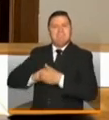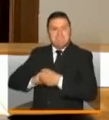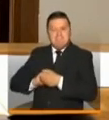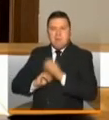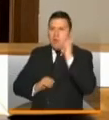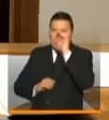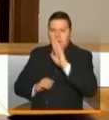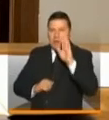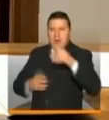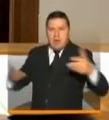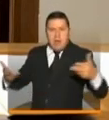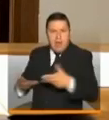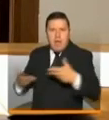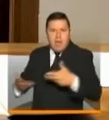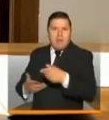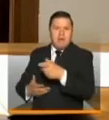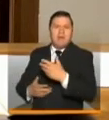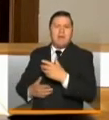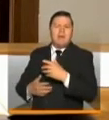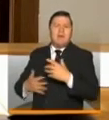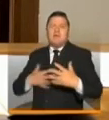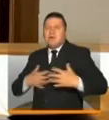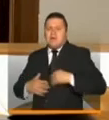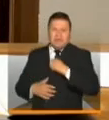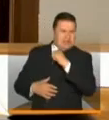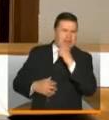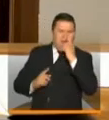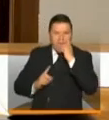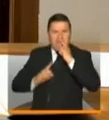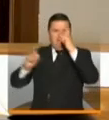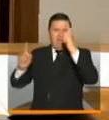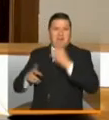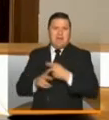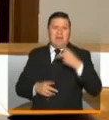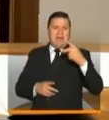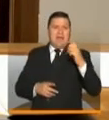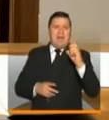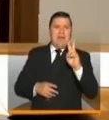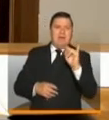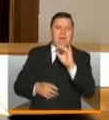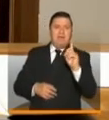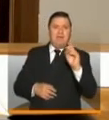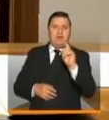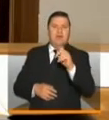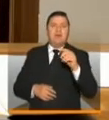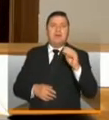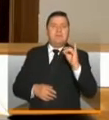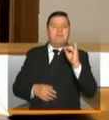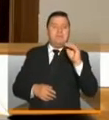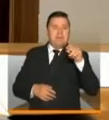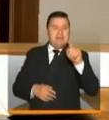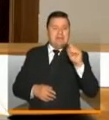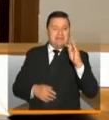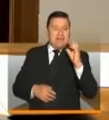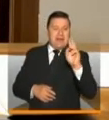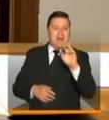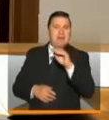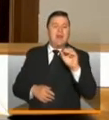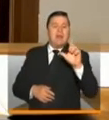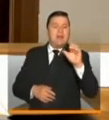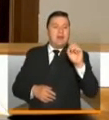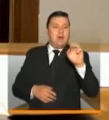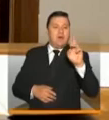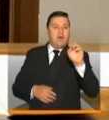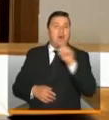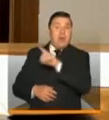con la colaboración de artistas locales tan importantes como Kevin Flores, Mr. Black, Jurán y León, que nos han